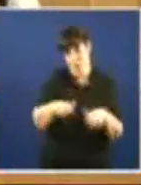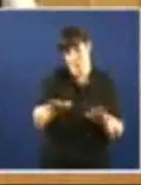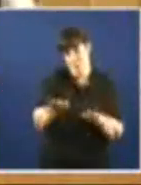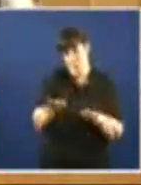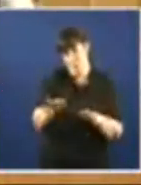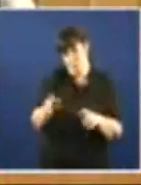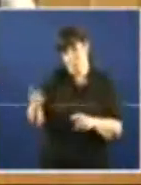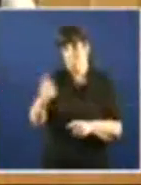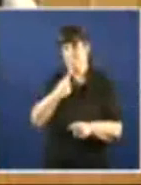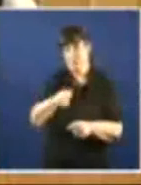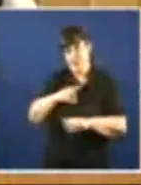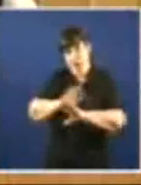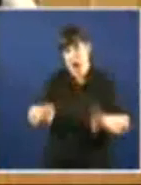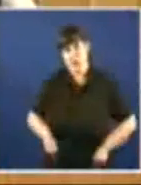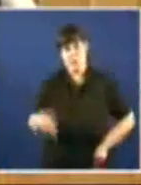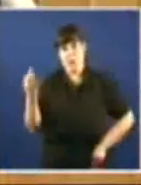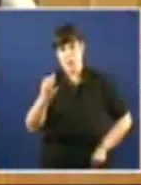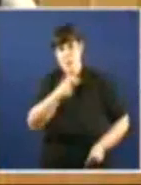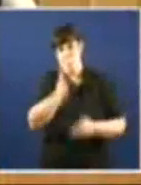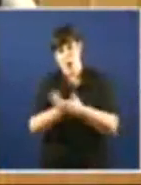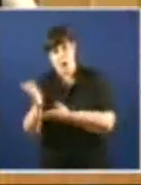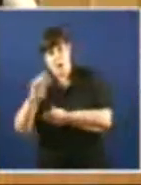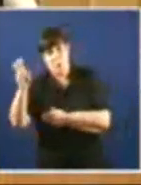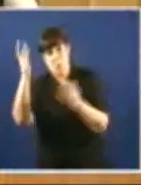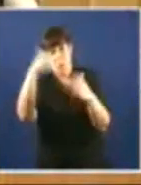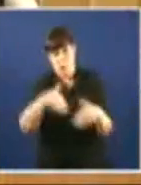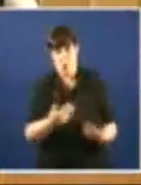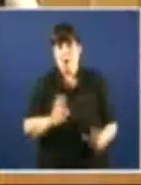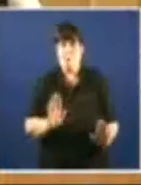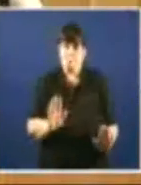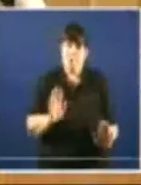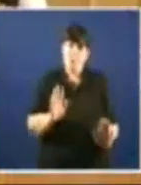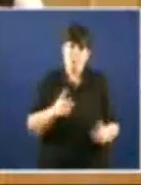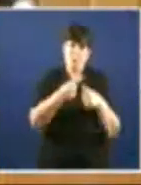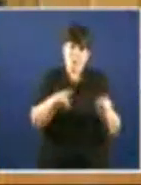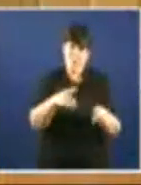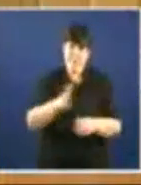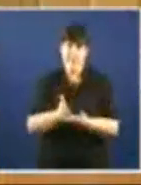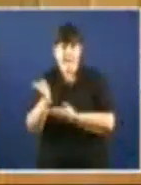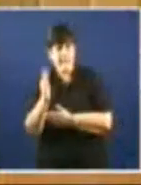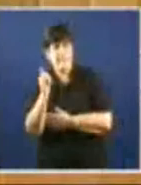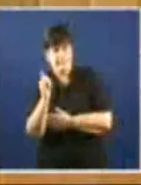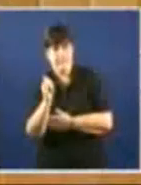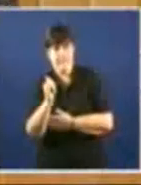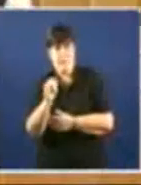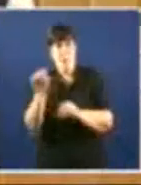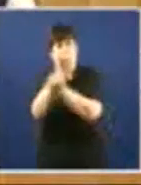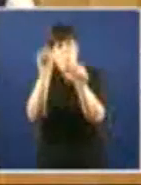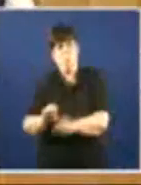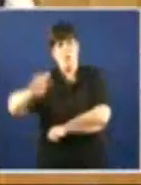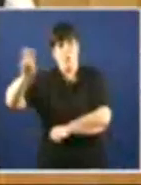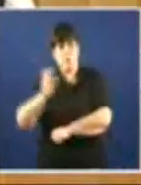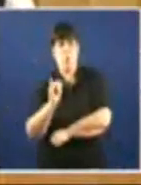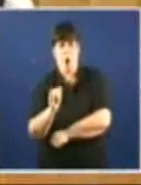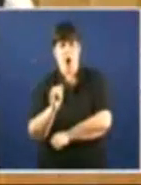opción Pero sí que hai alternativas Hai outro país Dentro deste Hai outro modelo distinto O provisto polo sistema Onde o afán de